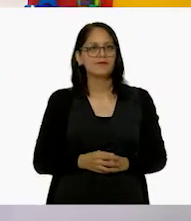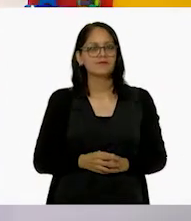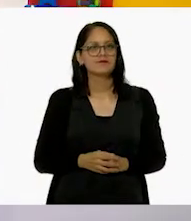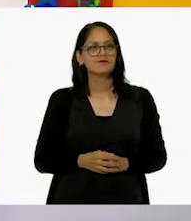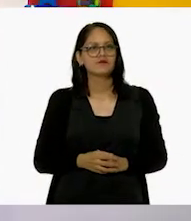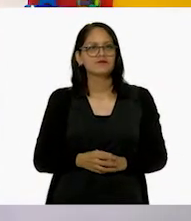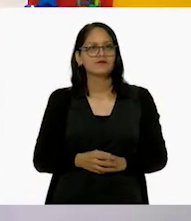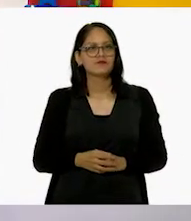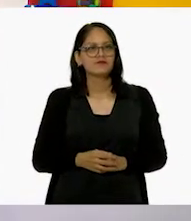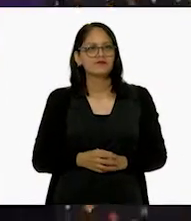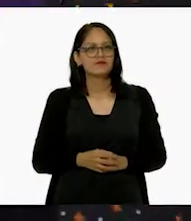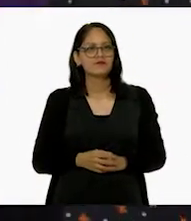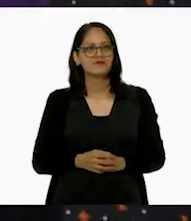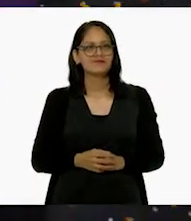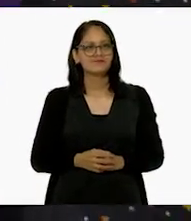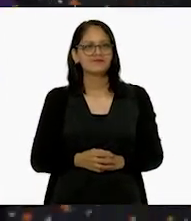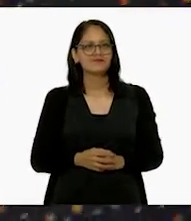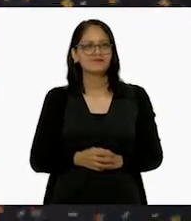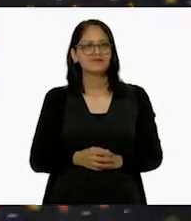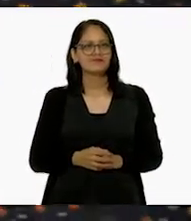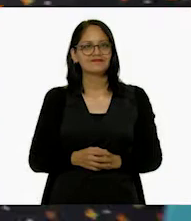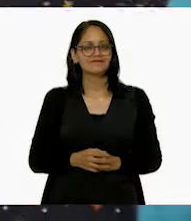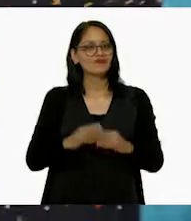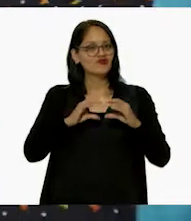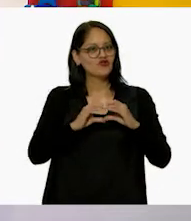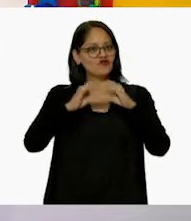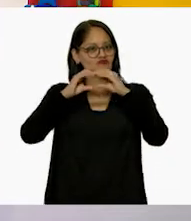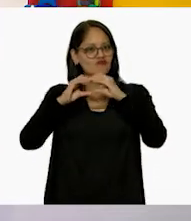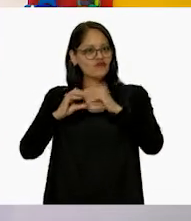¡Ton, toin, toin, toin, toin!